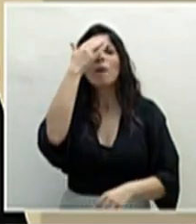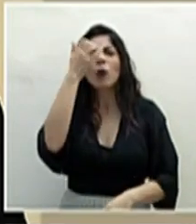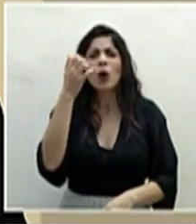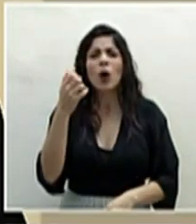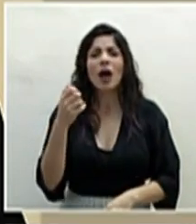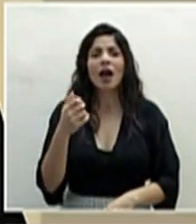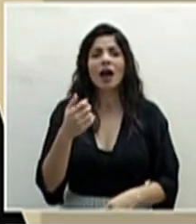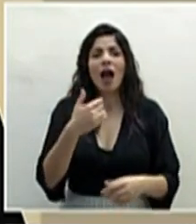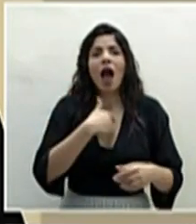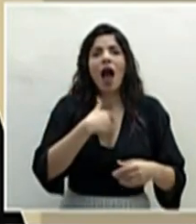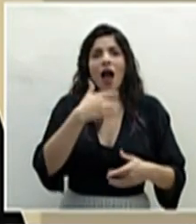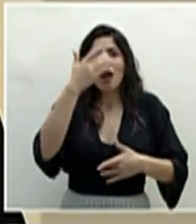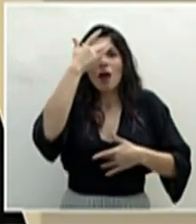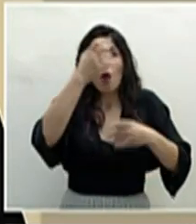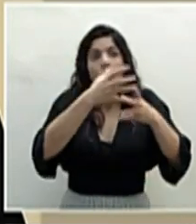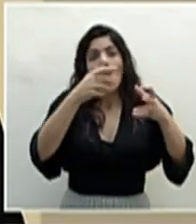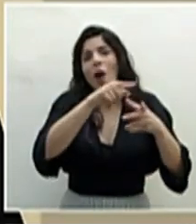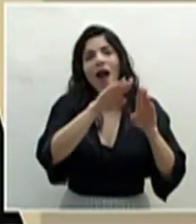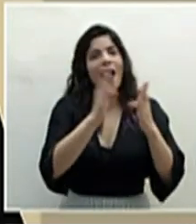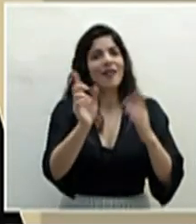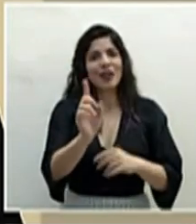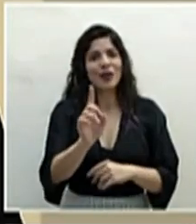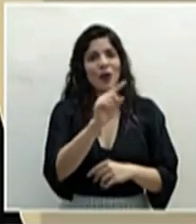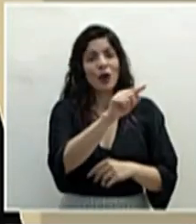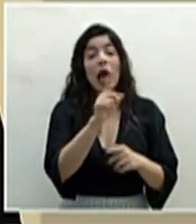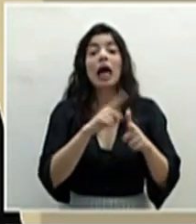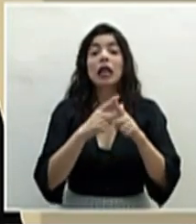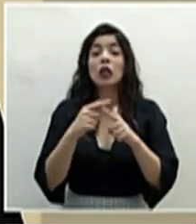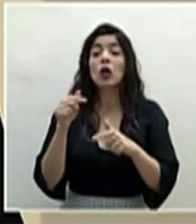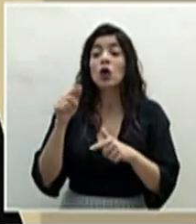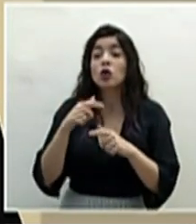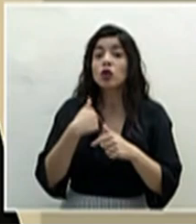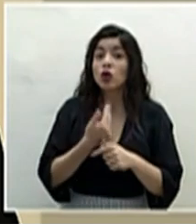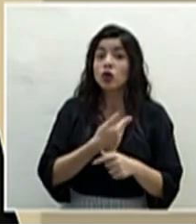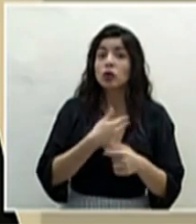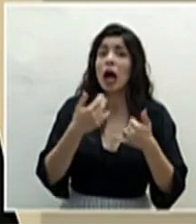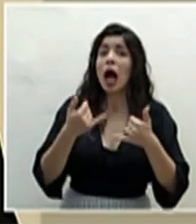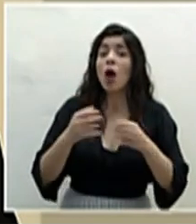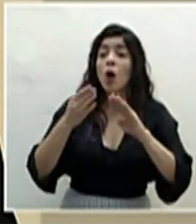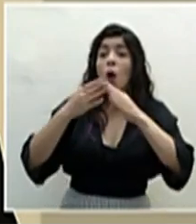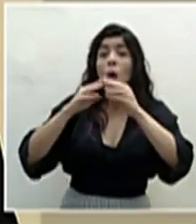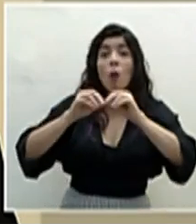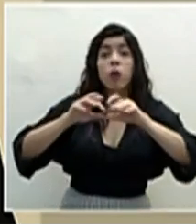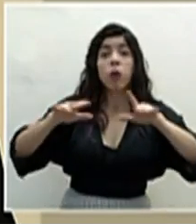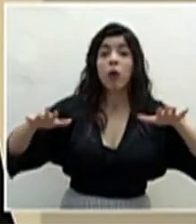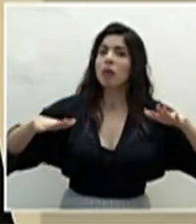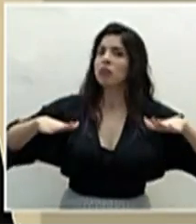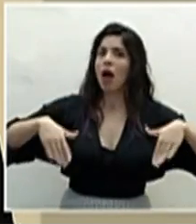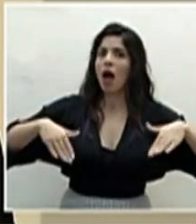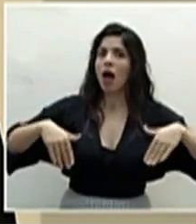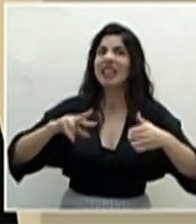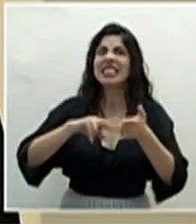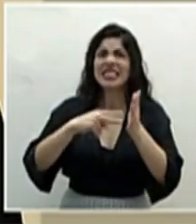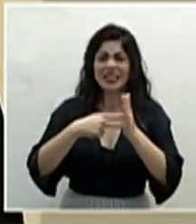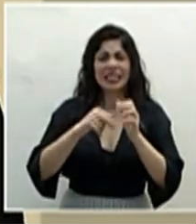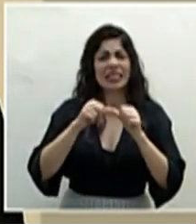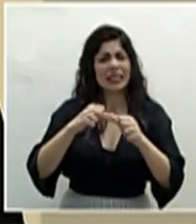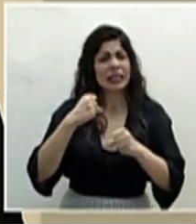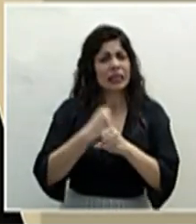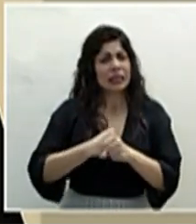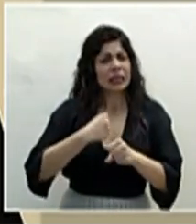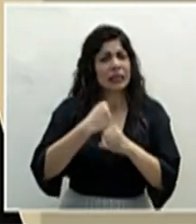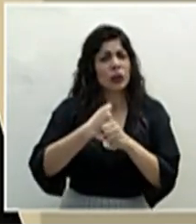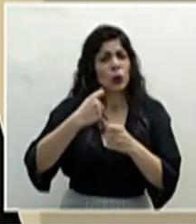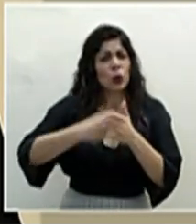aumento de casos. Por ahora, les puedo garantizar que no tenemos transmisión comunitaria y que el trabajo es arduo diariamente